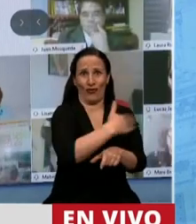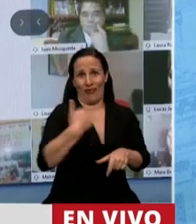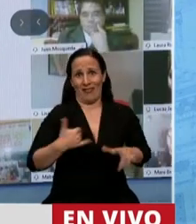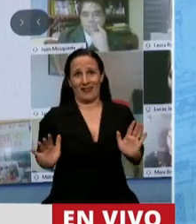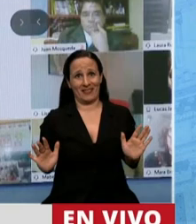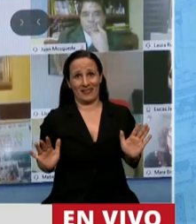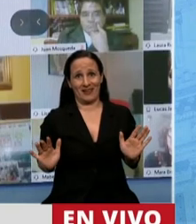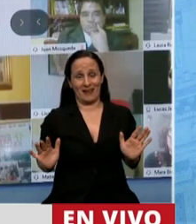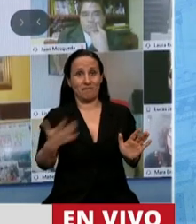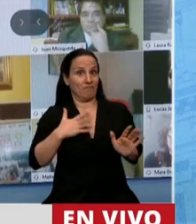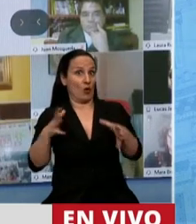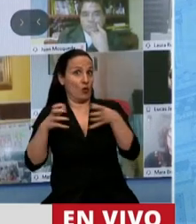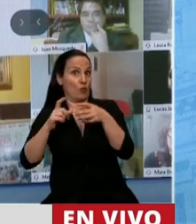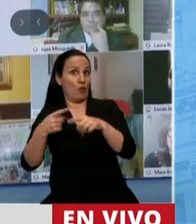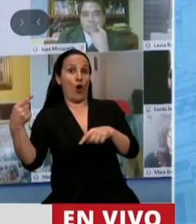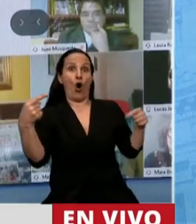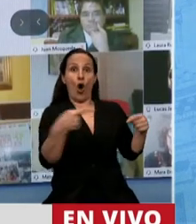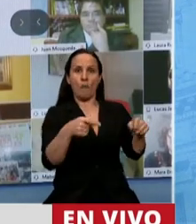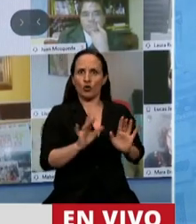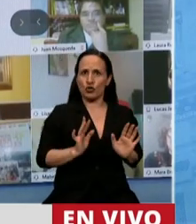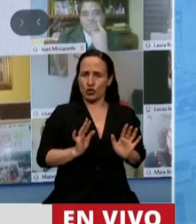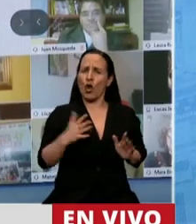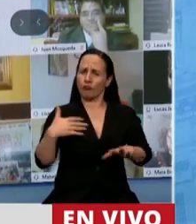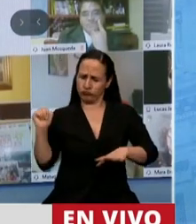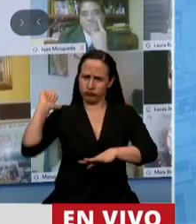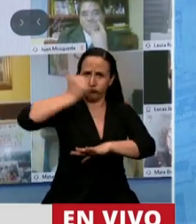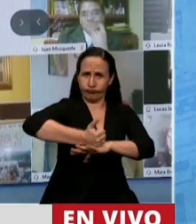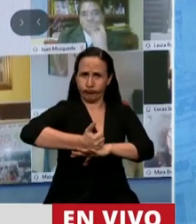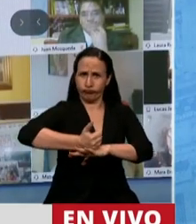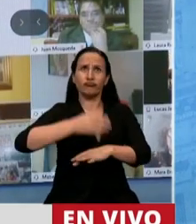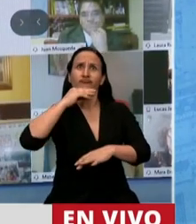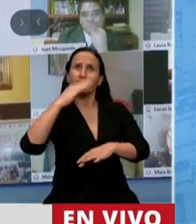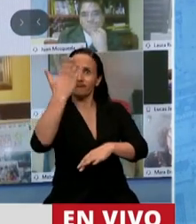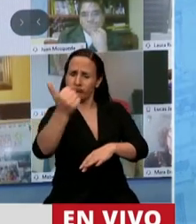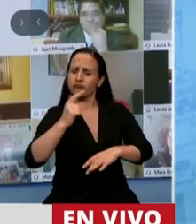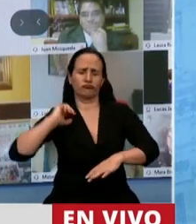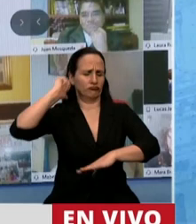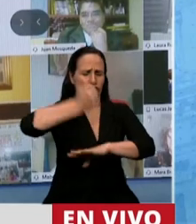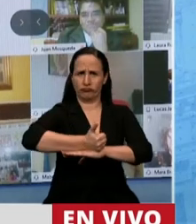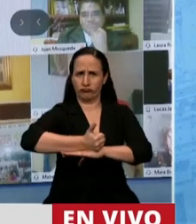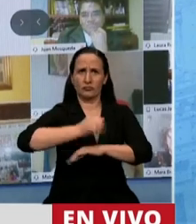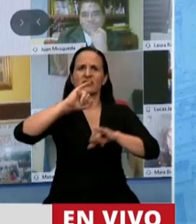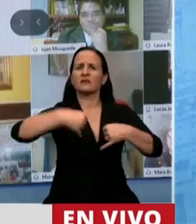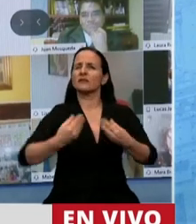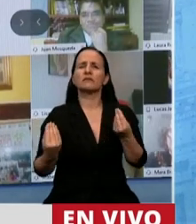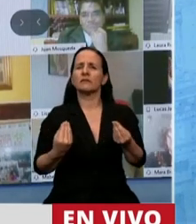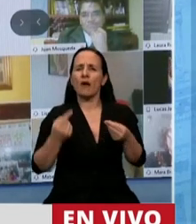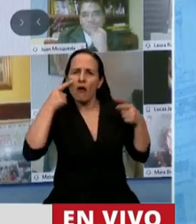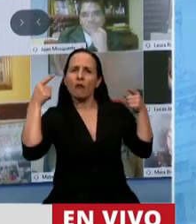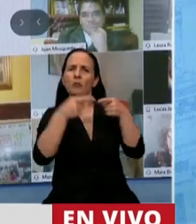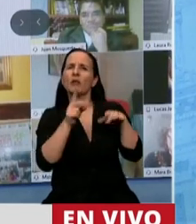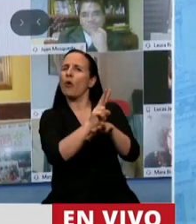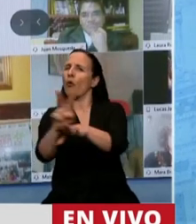nos hacemos presente en el Congreso de la Nación ante la convocatoria del Presidente porque queremos efectivamente cuidar a nuestras